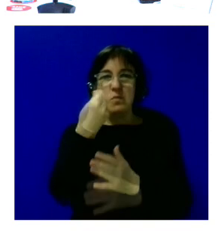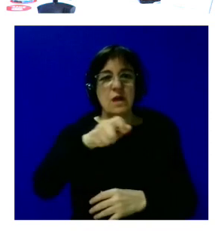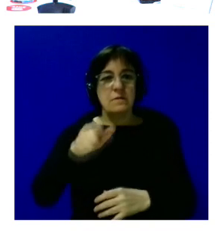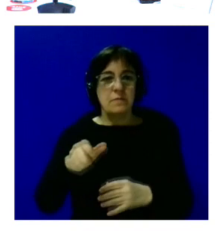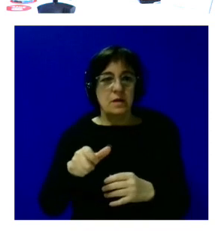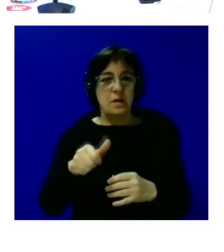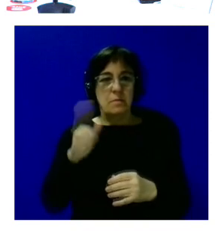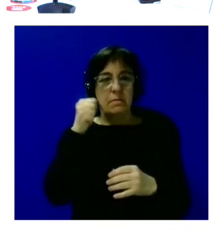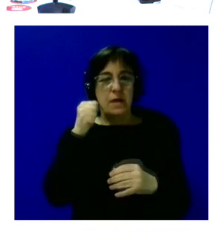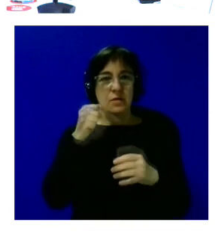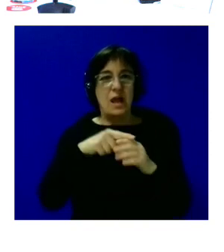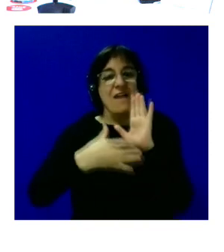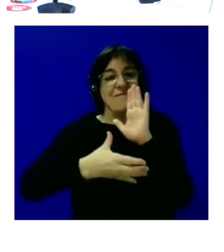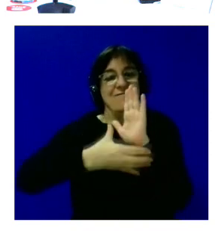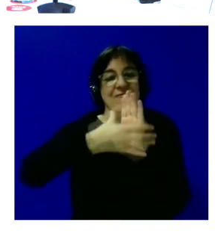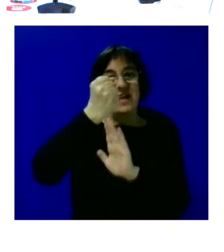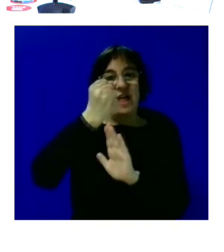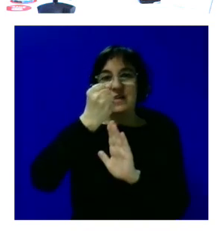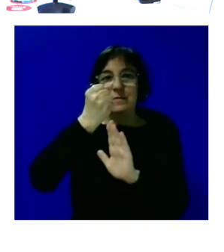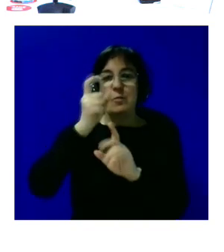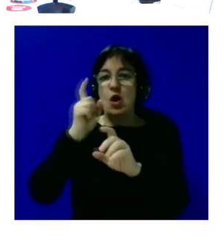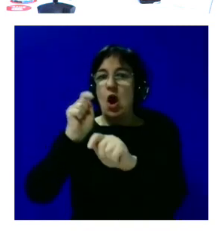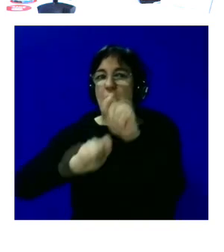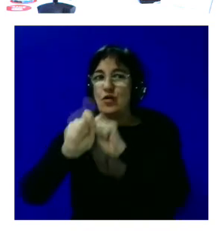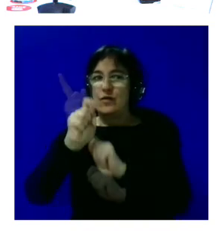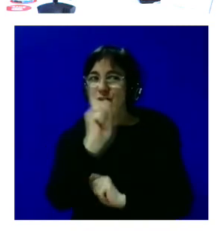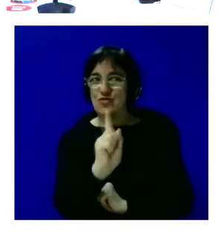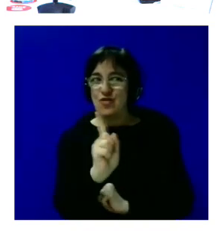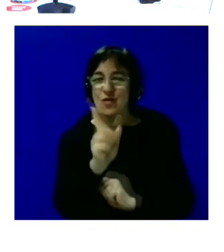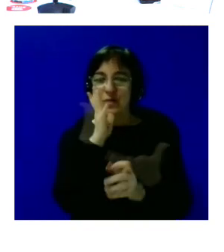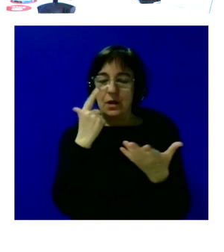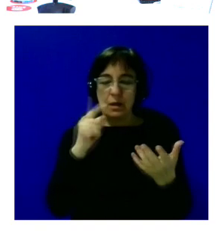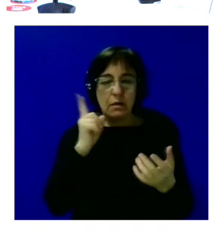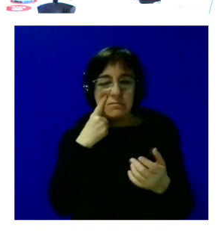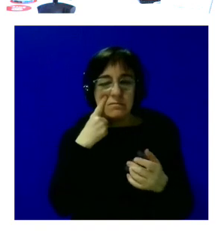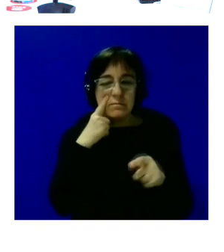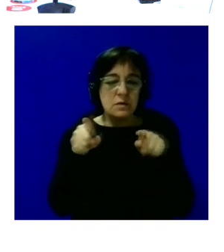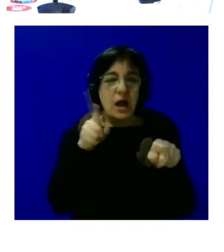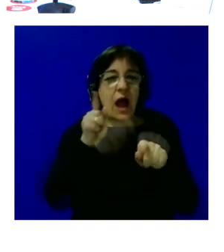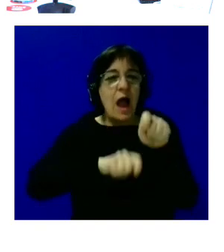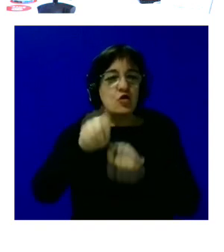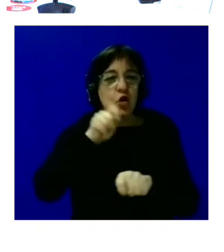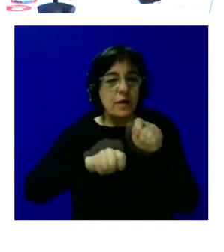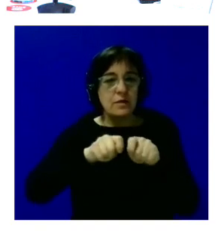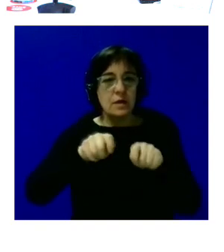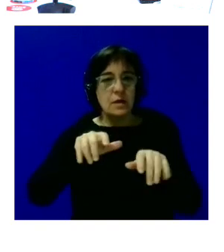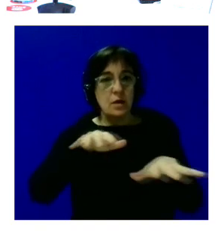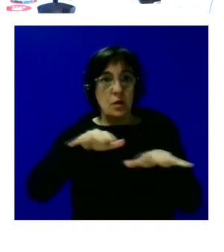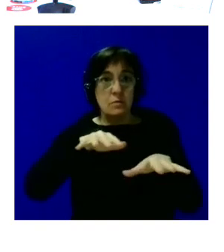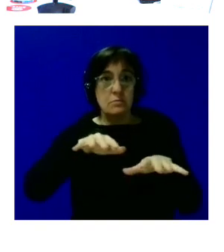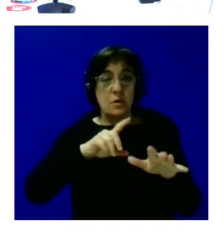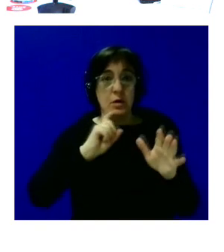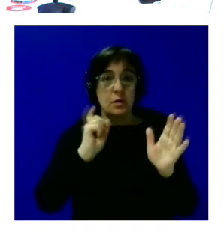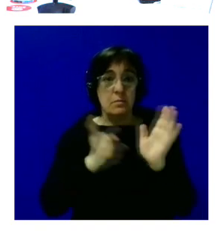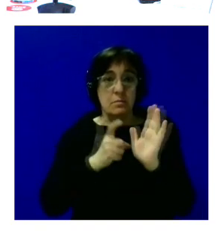mucho más en el mundo federativo que en el asociativo entonces en esta fase también es importante identificar qué asociaciones tanto del movimiento de plena inclusión